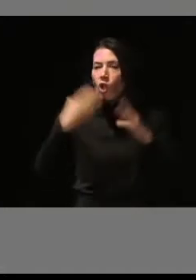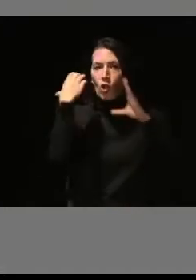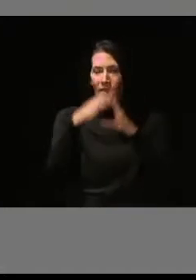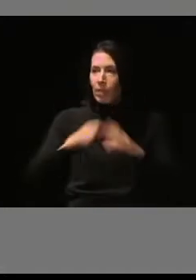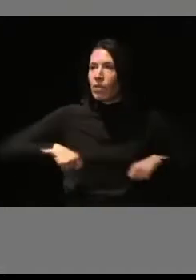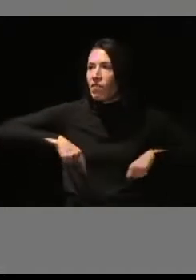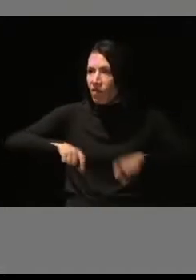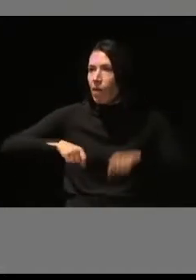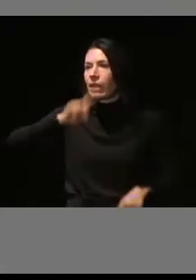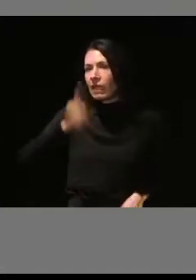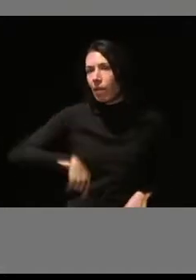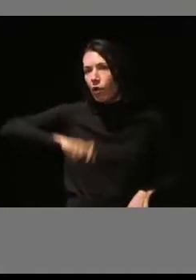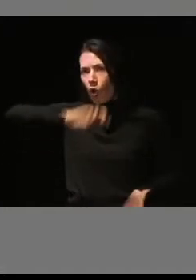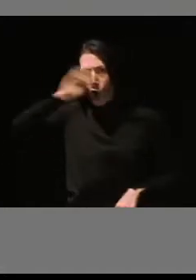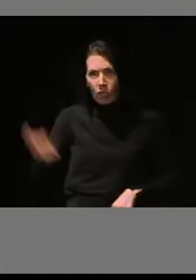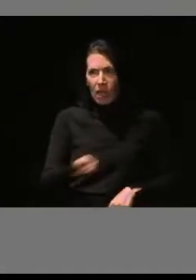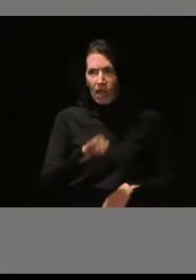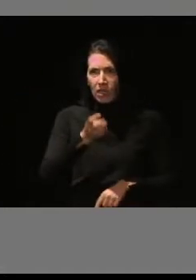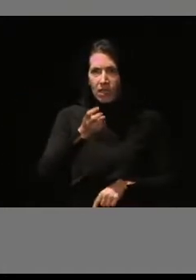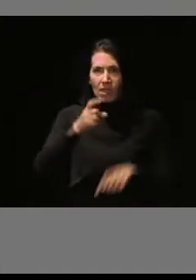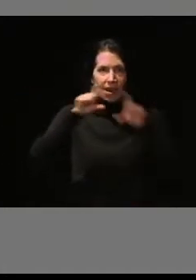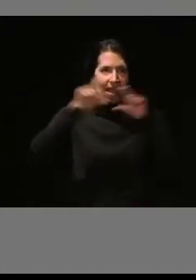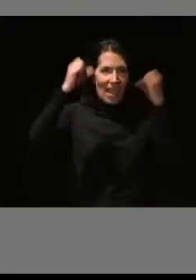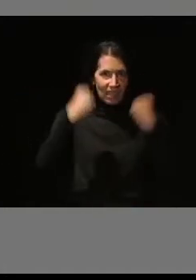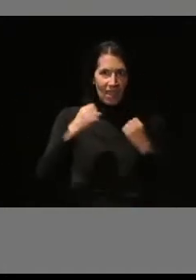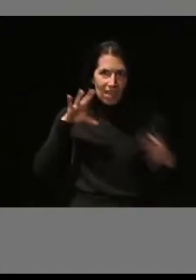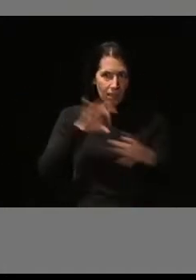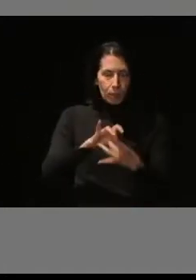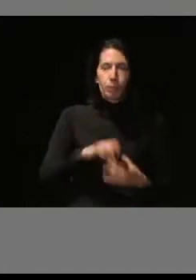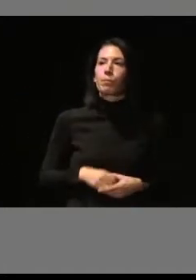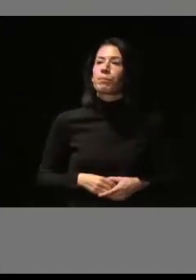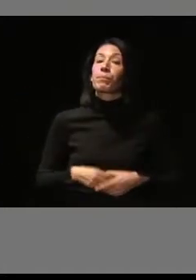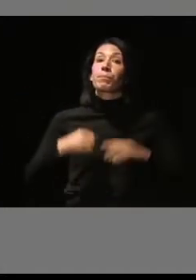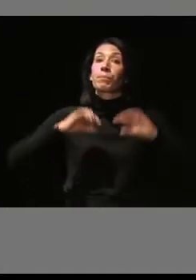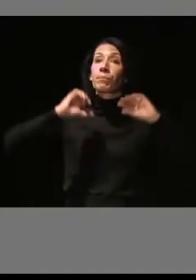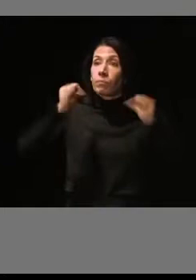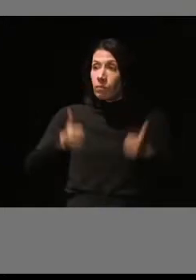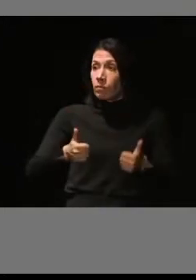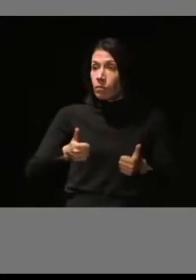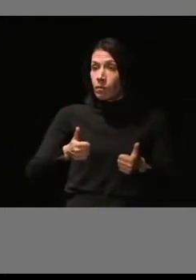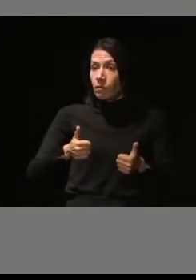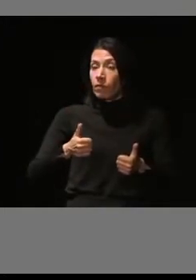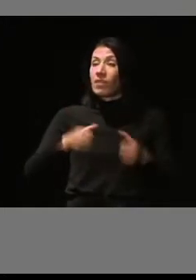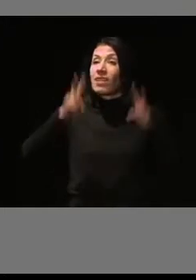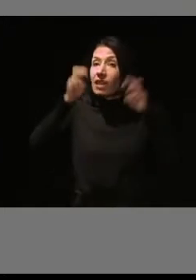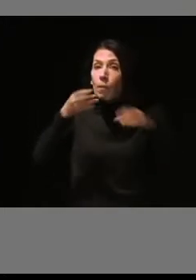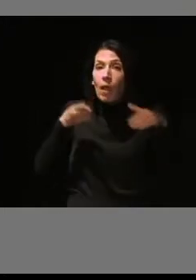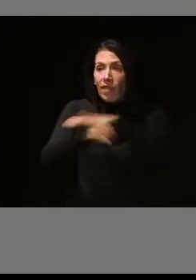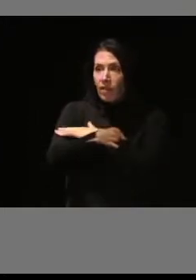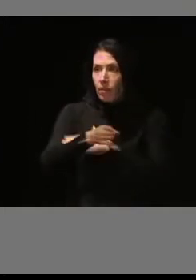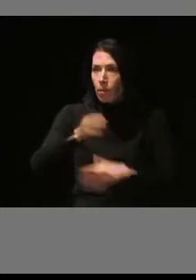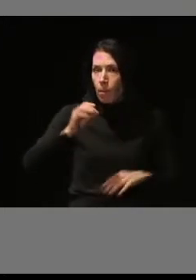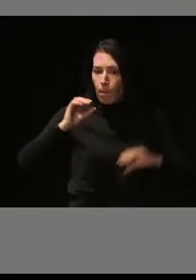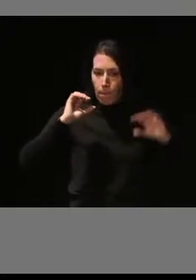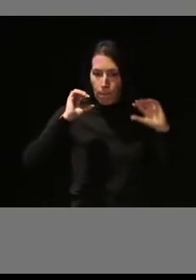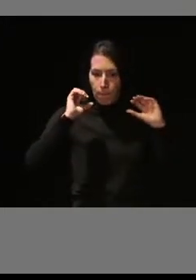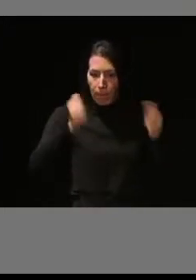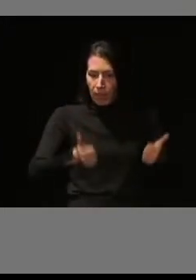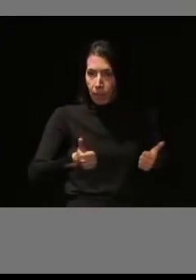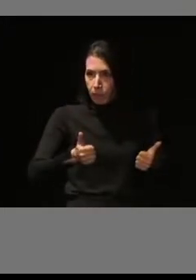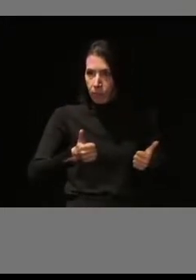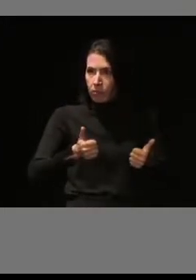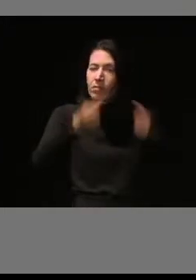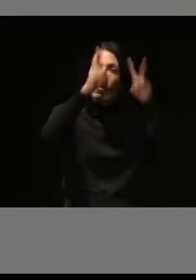FAMA y con otras entidades. Comenzamos, en cuanto a materia de accesibilidad, en